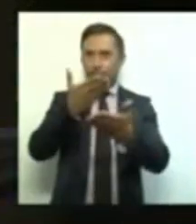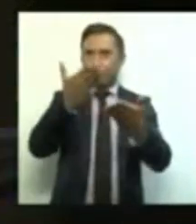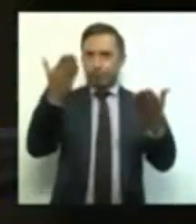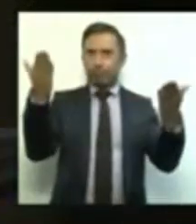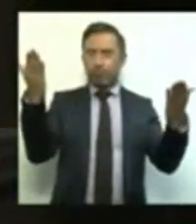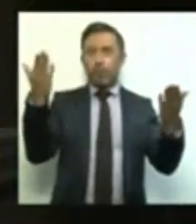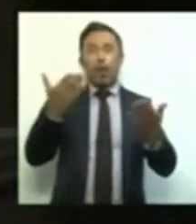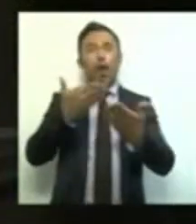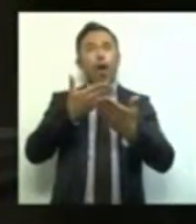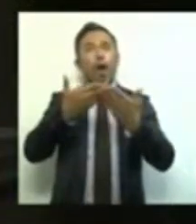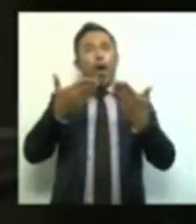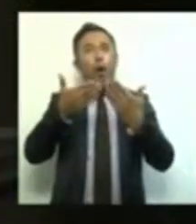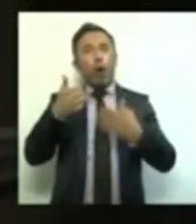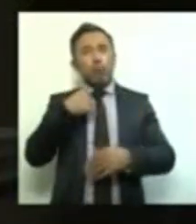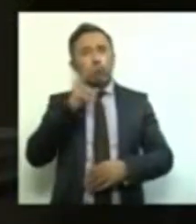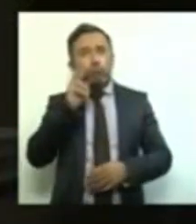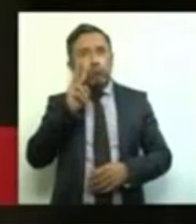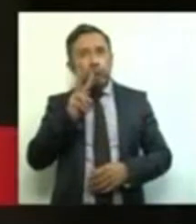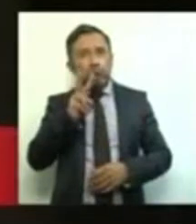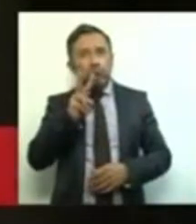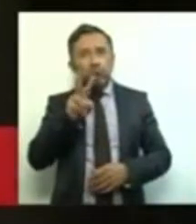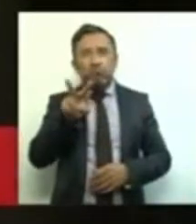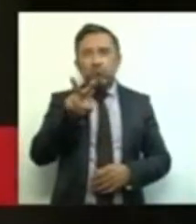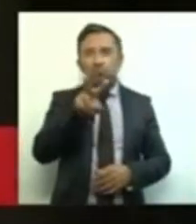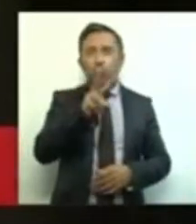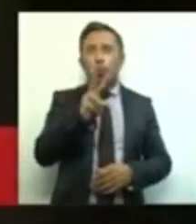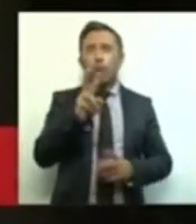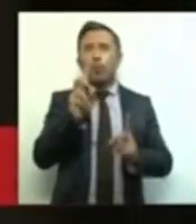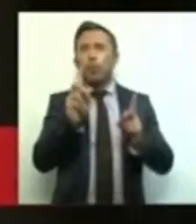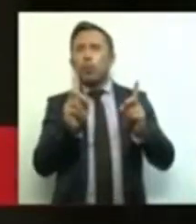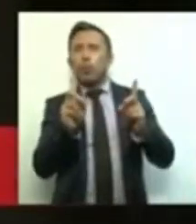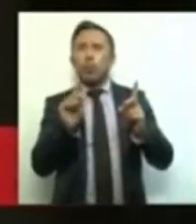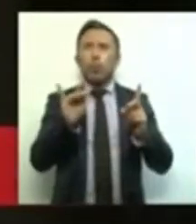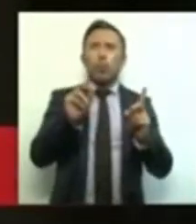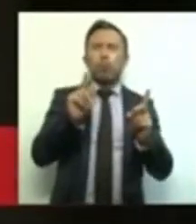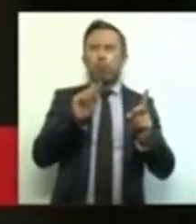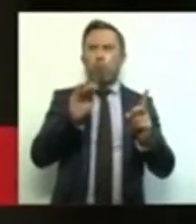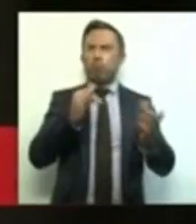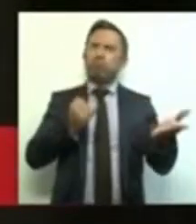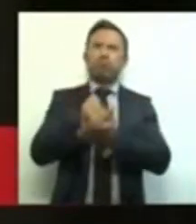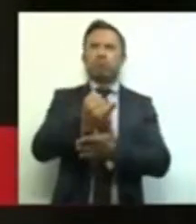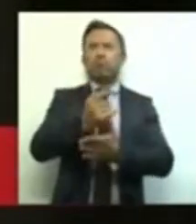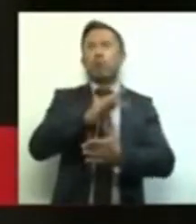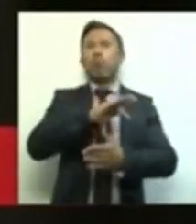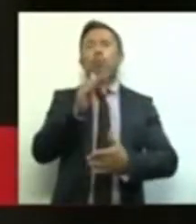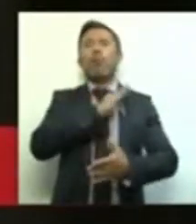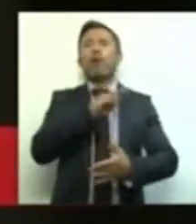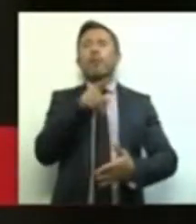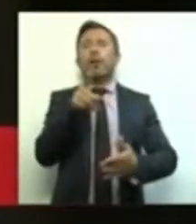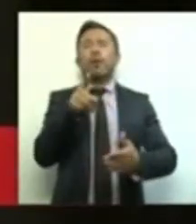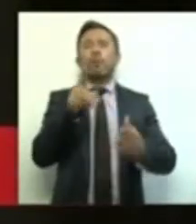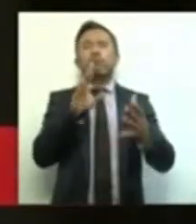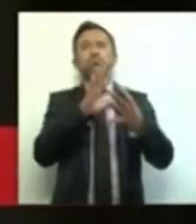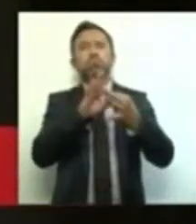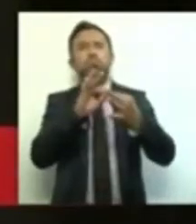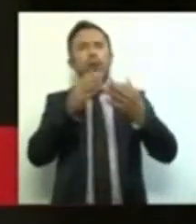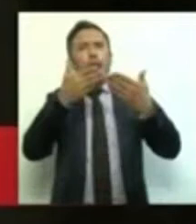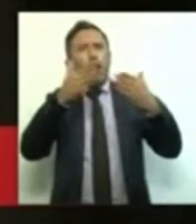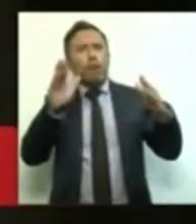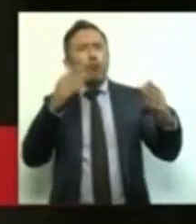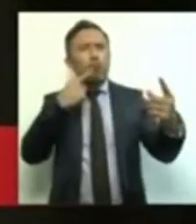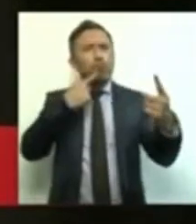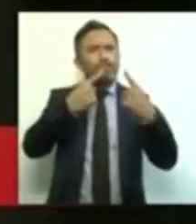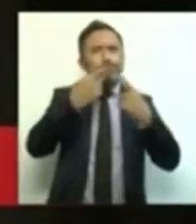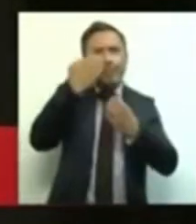viendo es que sin titubear y sin mayor apertura a la discusión y al análisis, el grupo mayoritario y sus